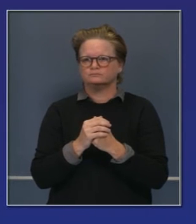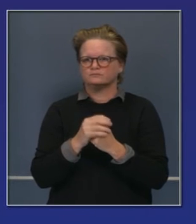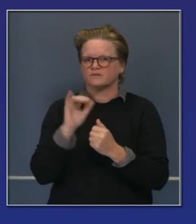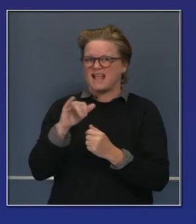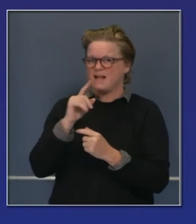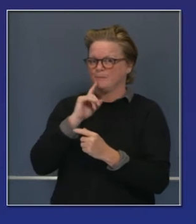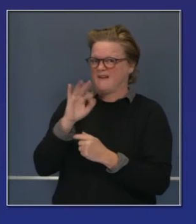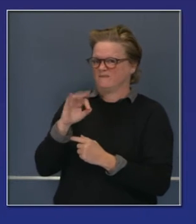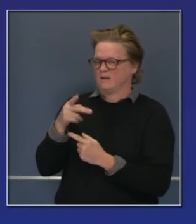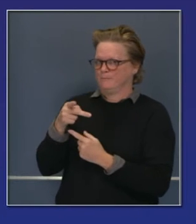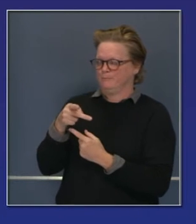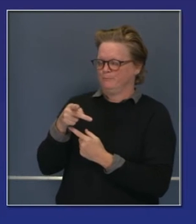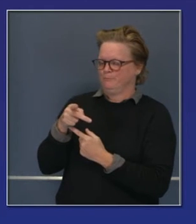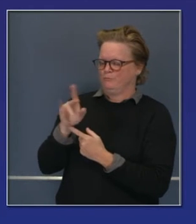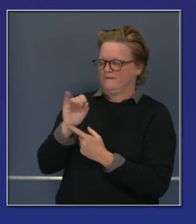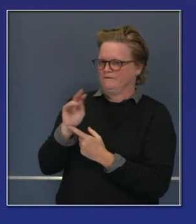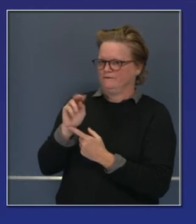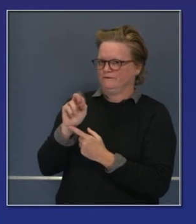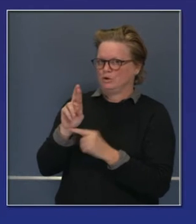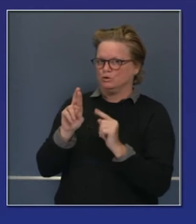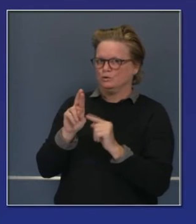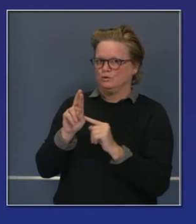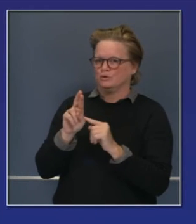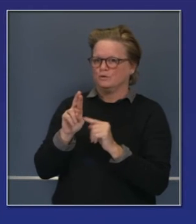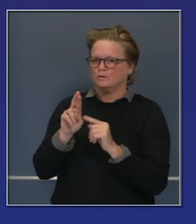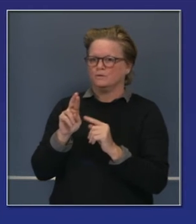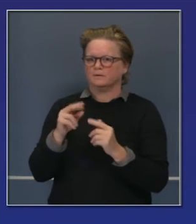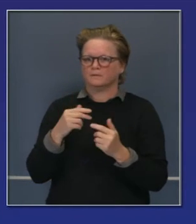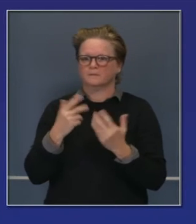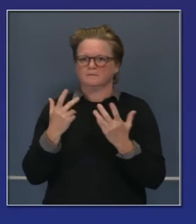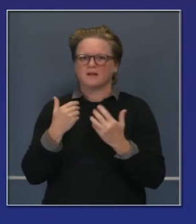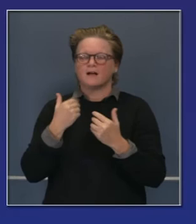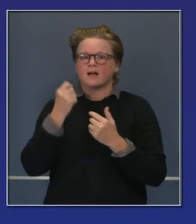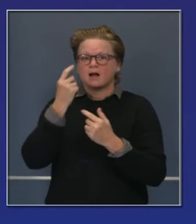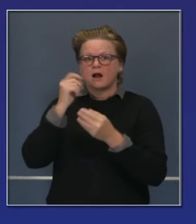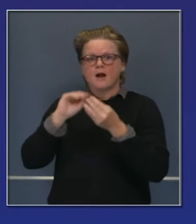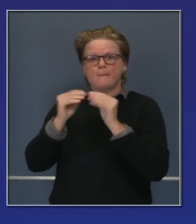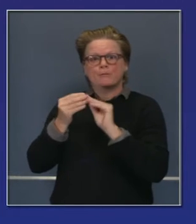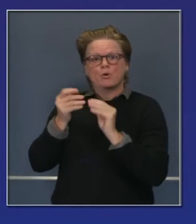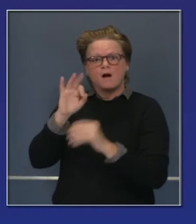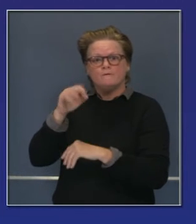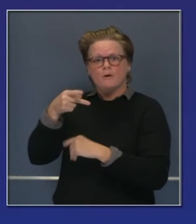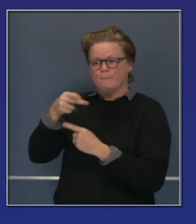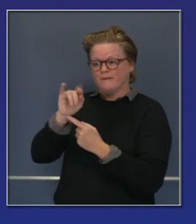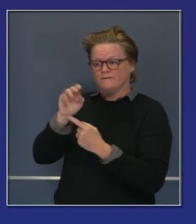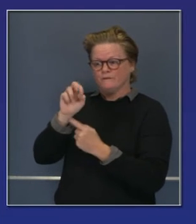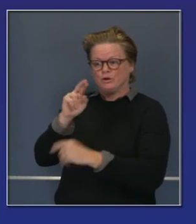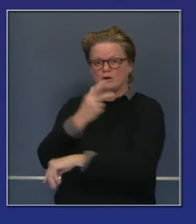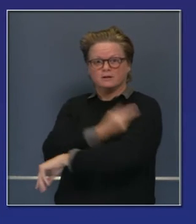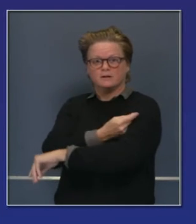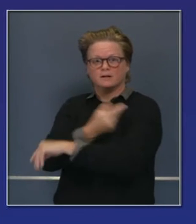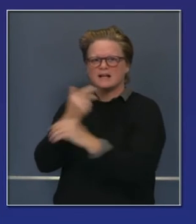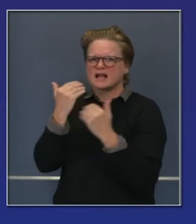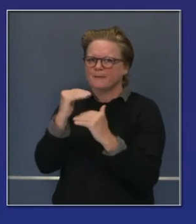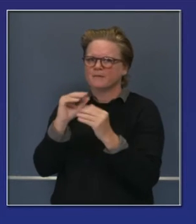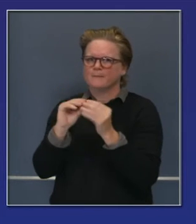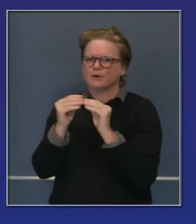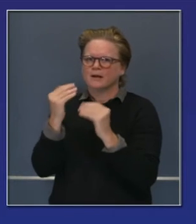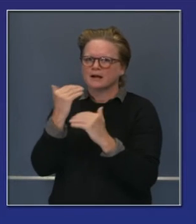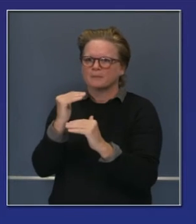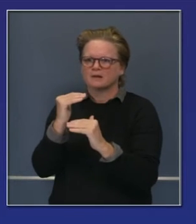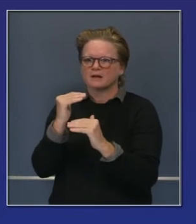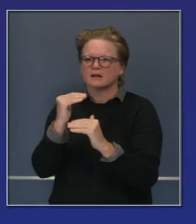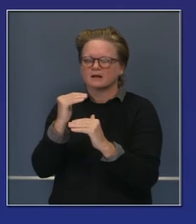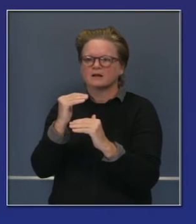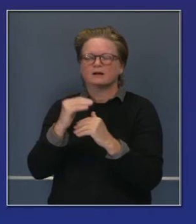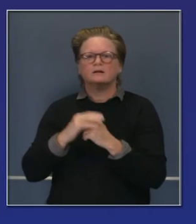esta dosis limitada de vacunas. Estas vacunas requieren dos vacunas, dos dosis.